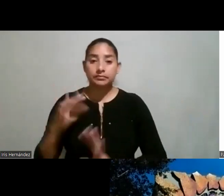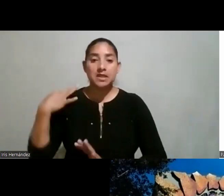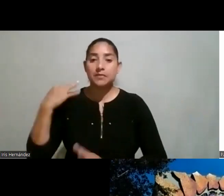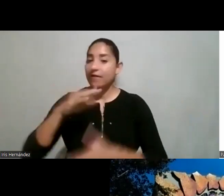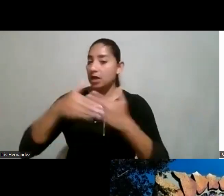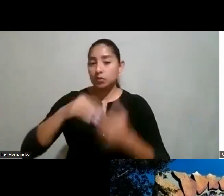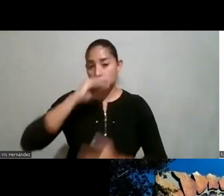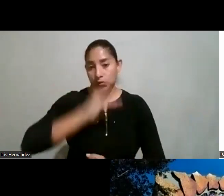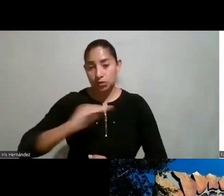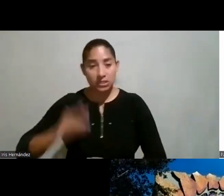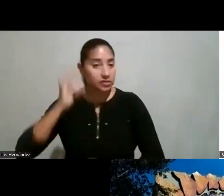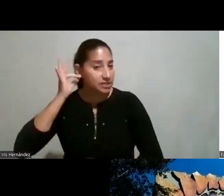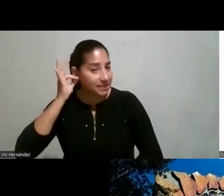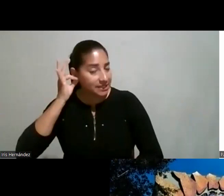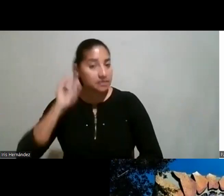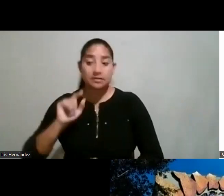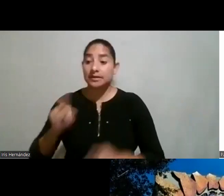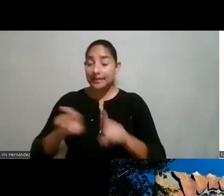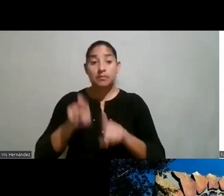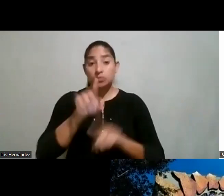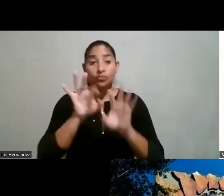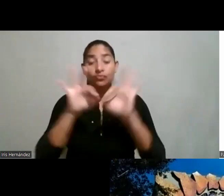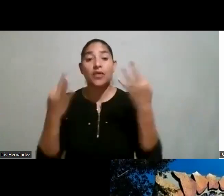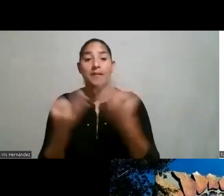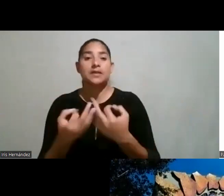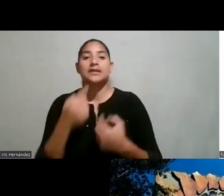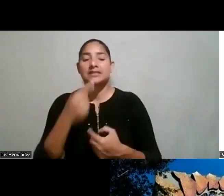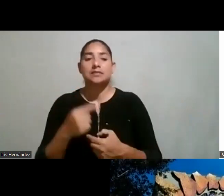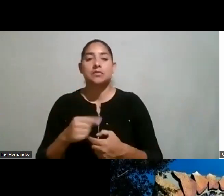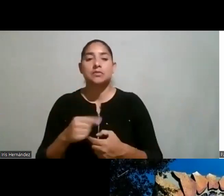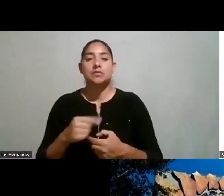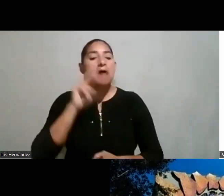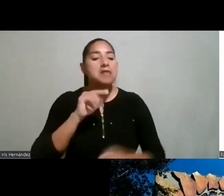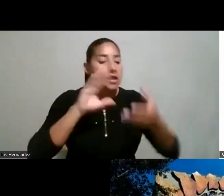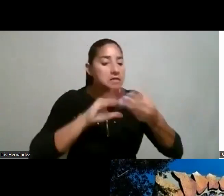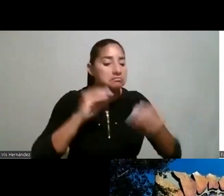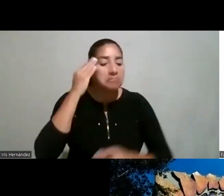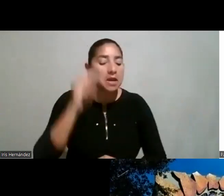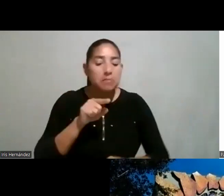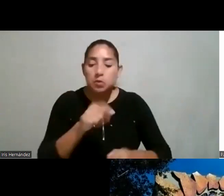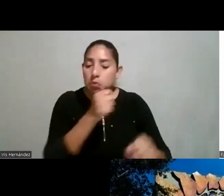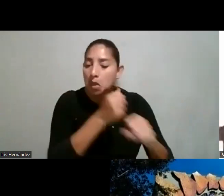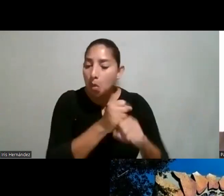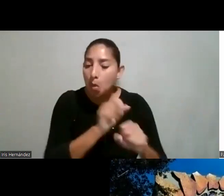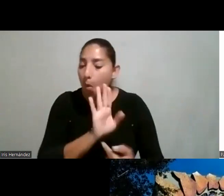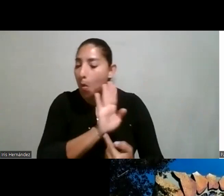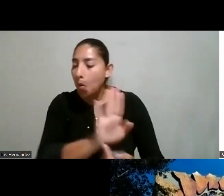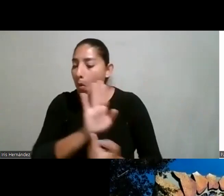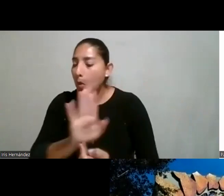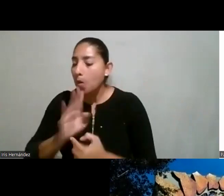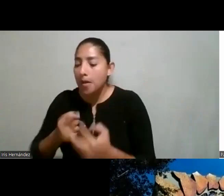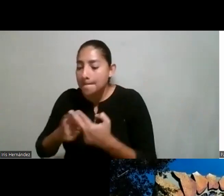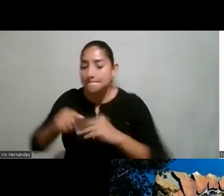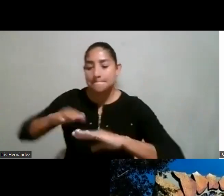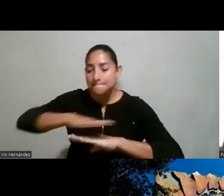los niños y niñas de la escuela también sus familias y entonces iban a ver los experimentos de los otros y lo que era era una demostración de principios